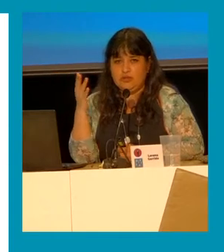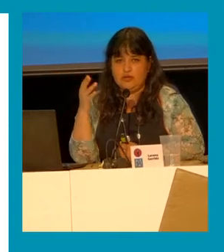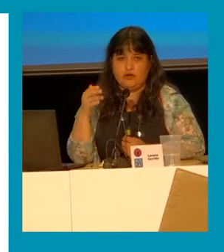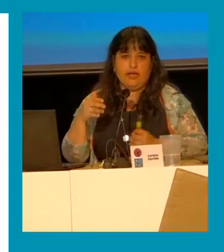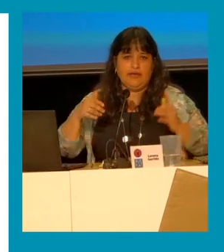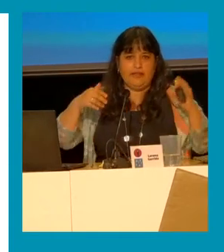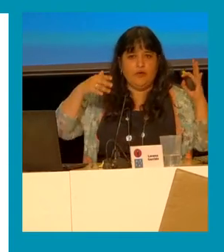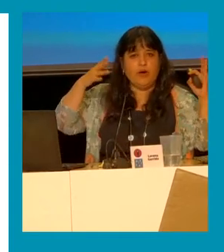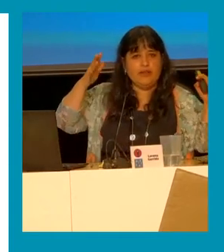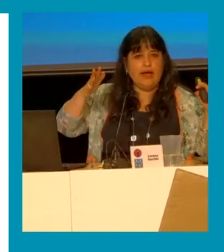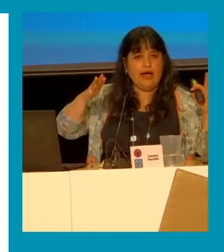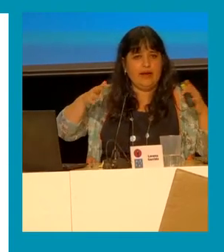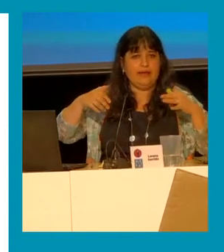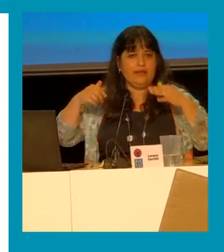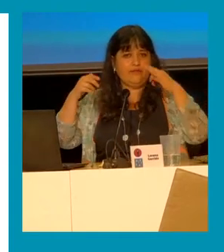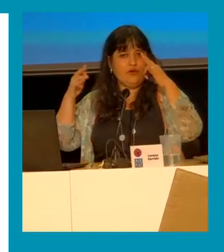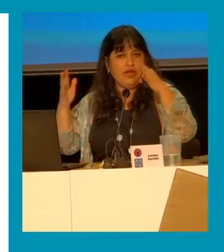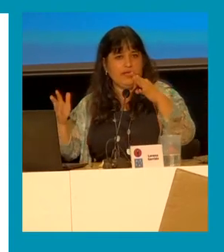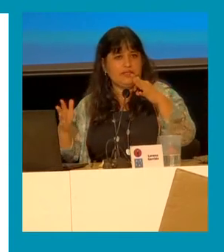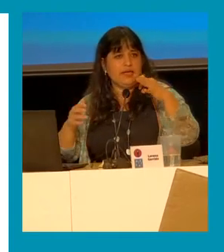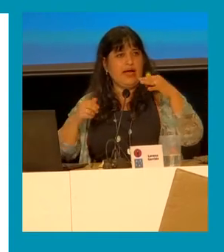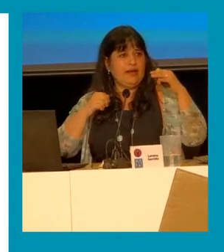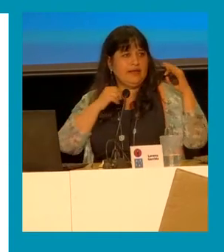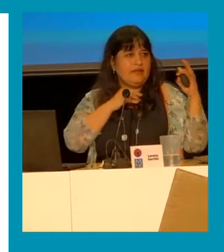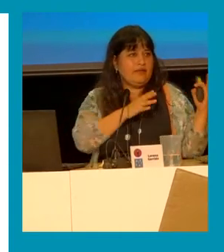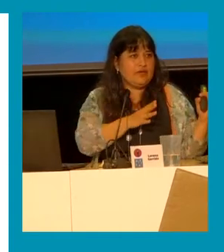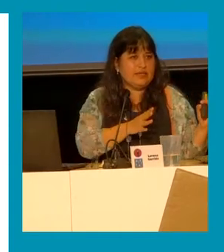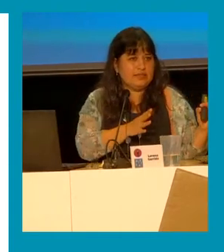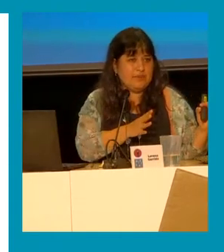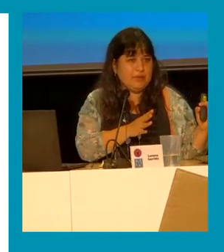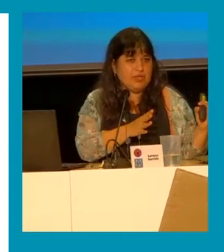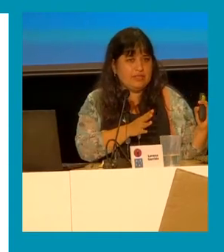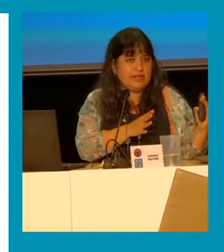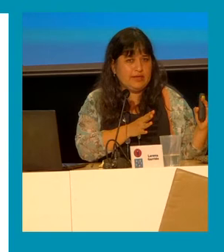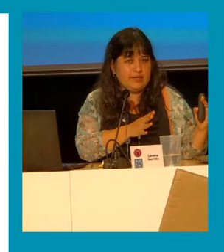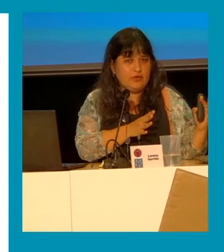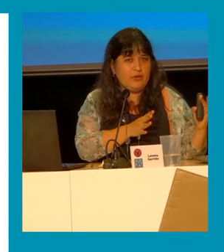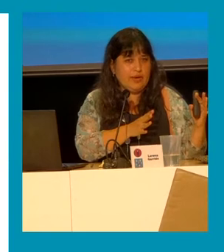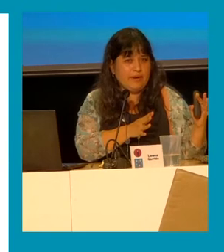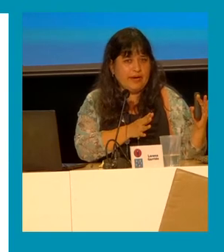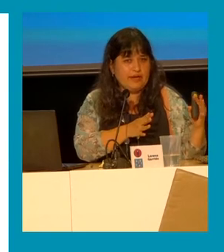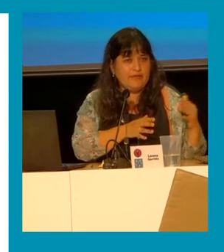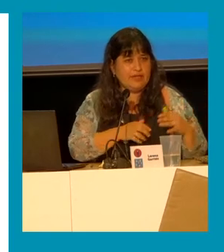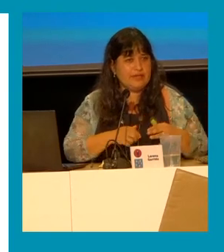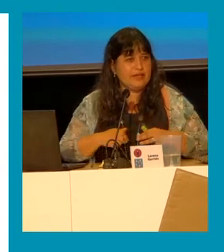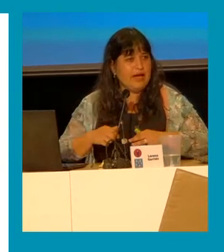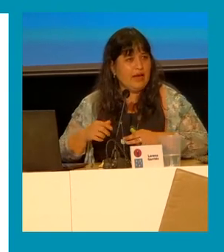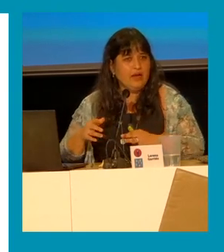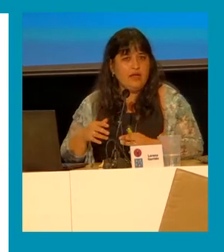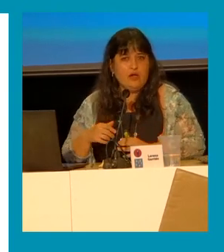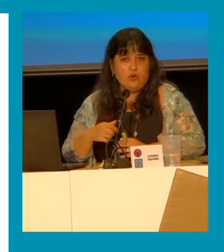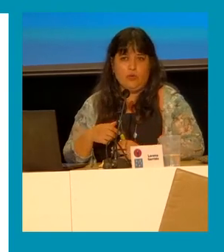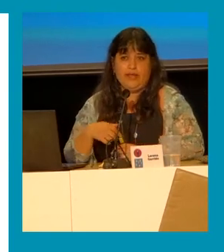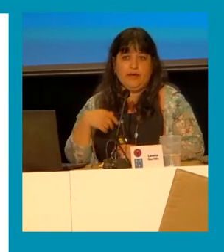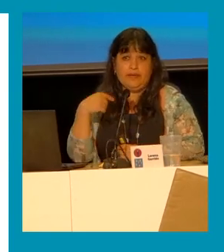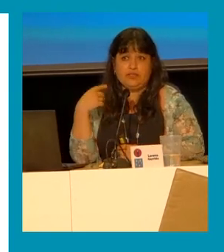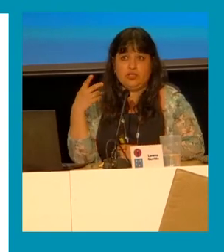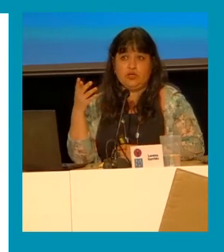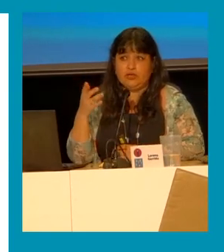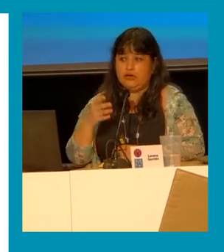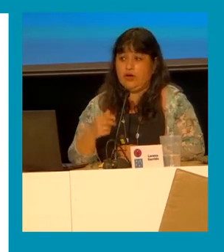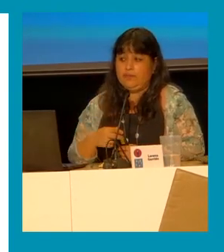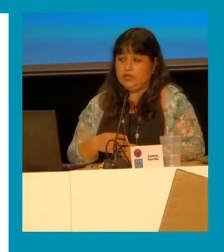con leyes de igualdad, leyes de violencia, leyes que se llaman violencia de género en la pareja a nivel estatal, una